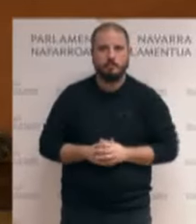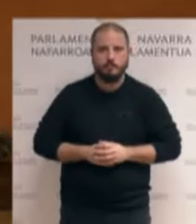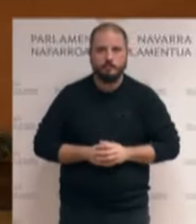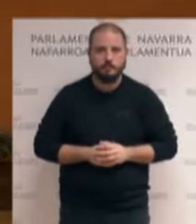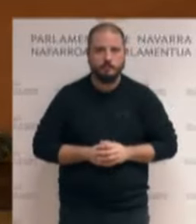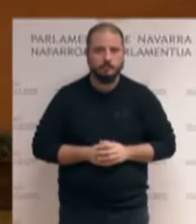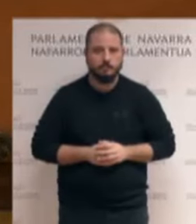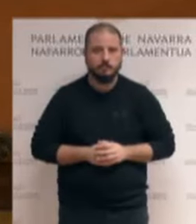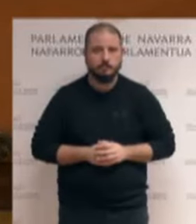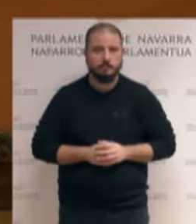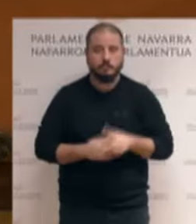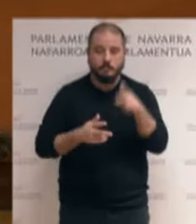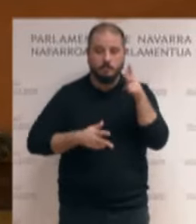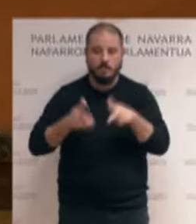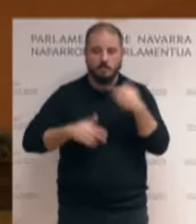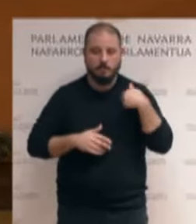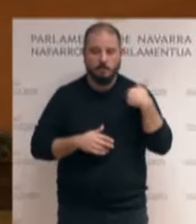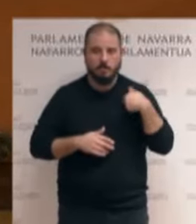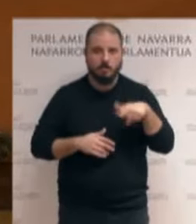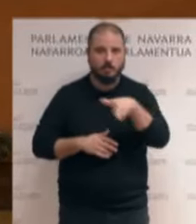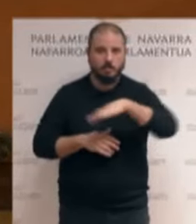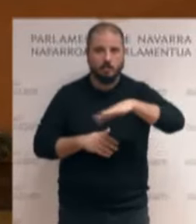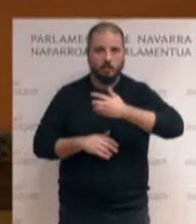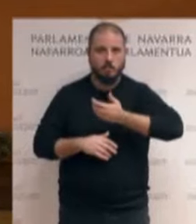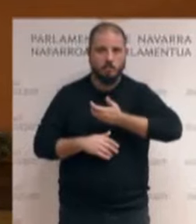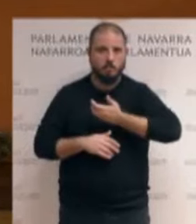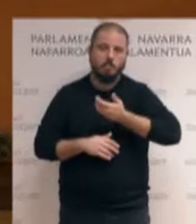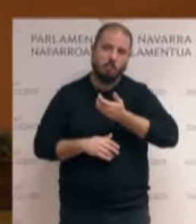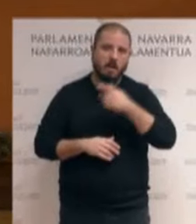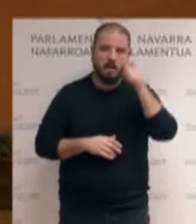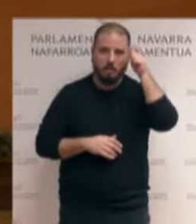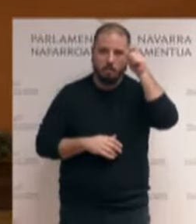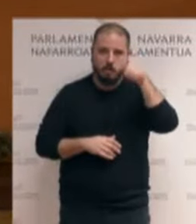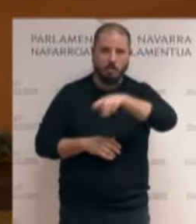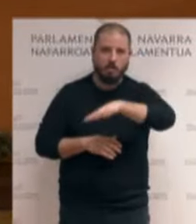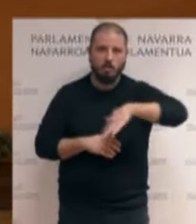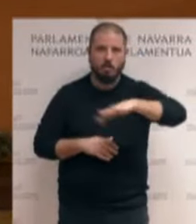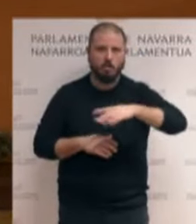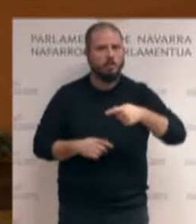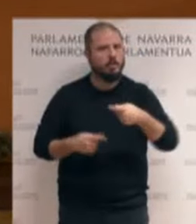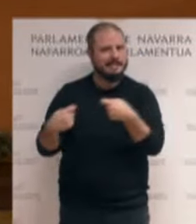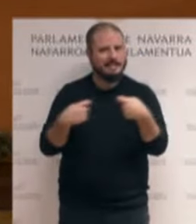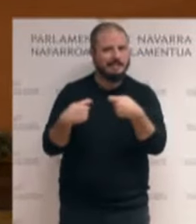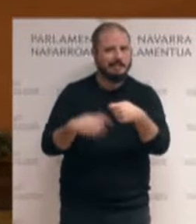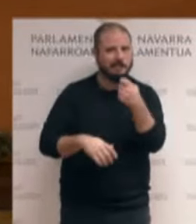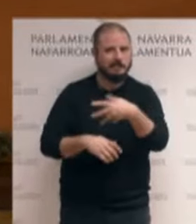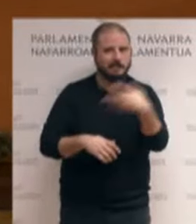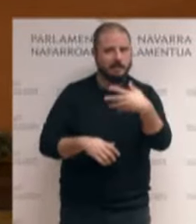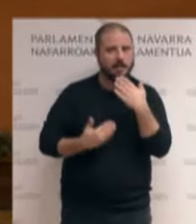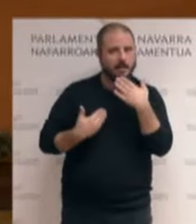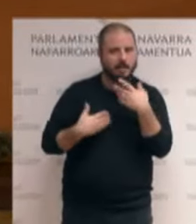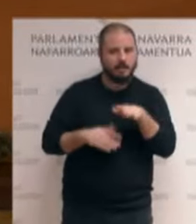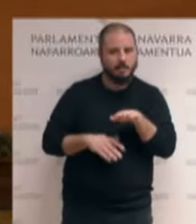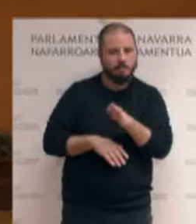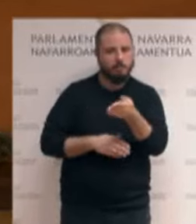Vasco ya se están declarando los primeros municipios como zonas tensionadas y se está haciendo también de la mano de H. Bildu, porque